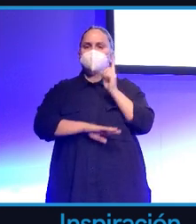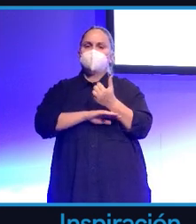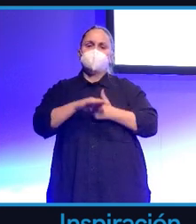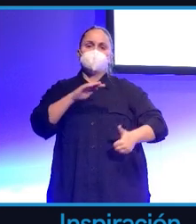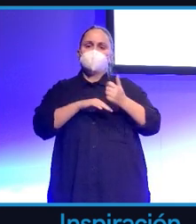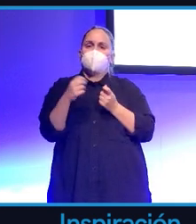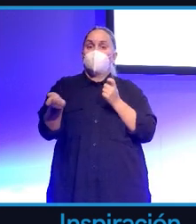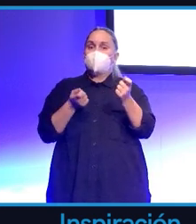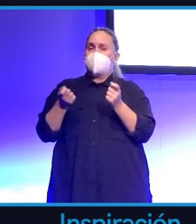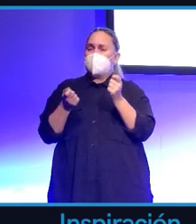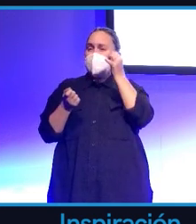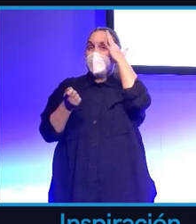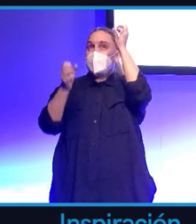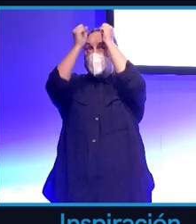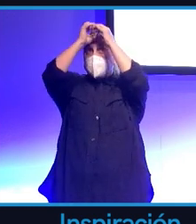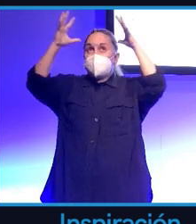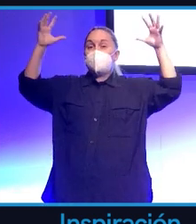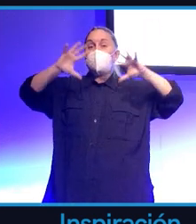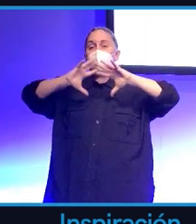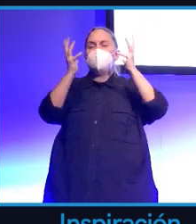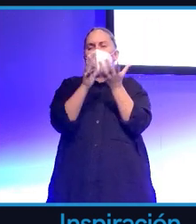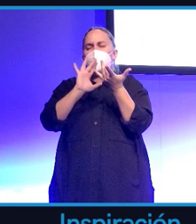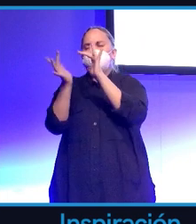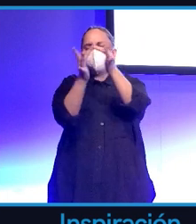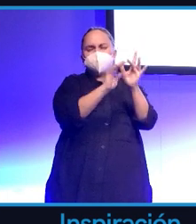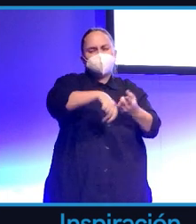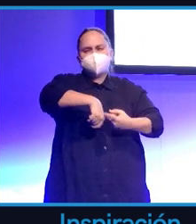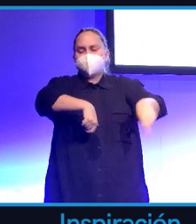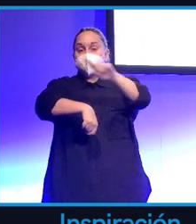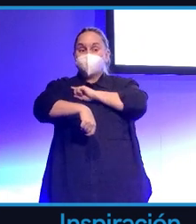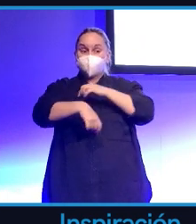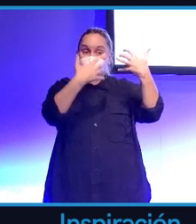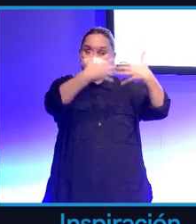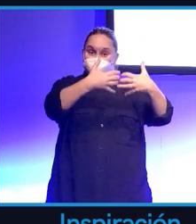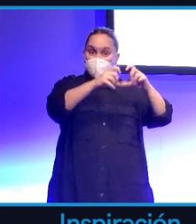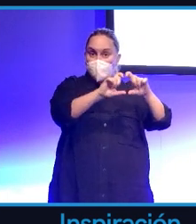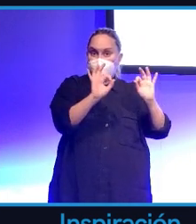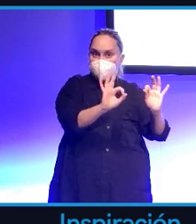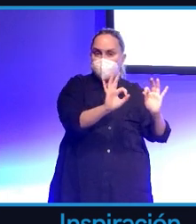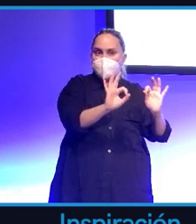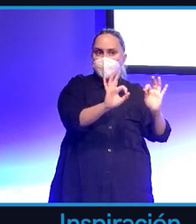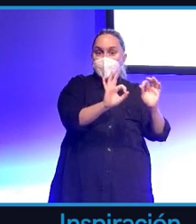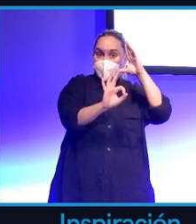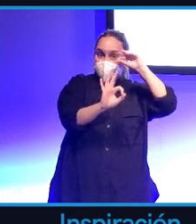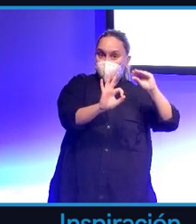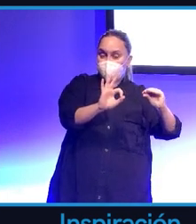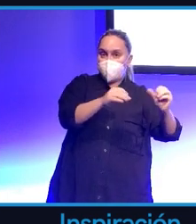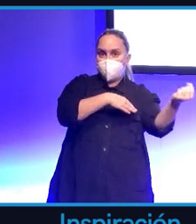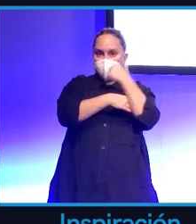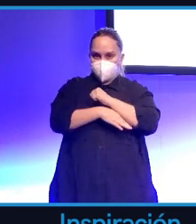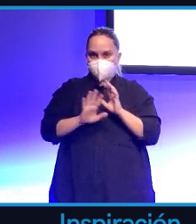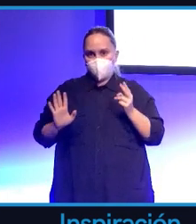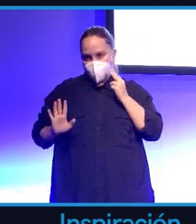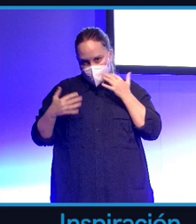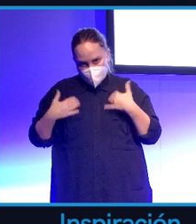riendas. Piensen en un mundo hiperconectado con un ente intelectualmente por encima del ser humano. Da miedo